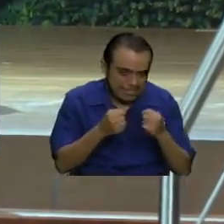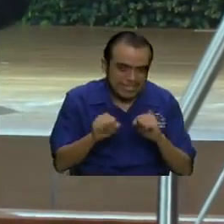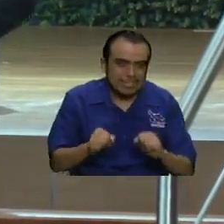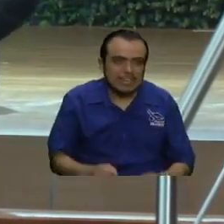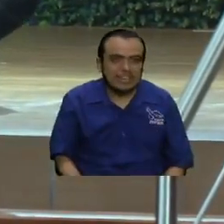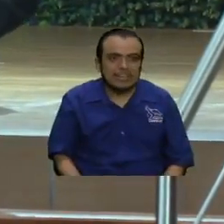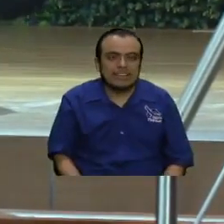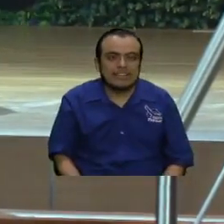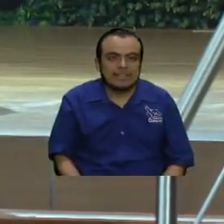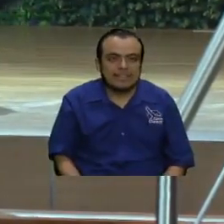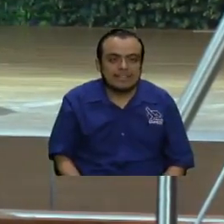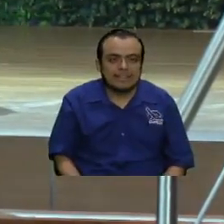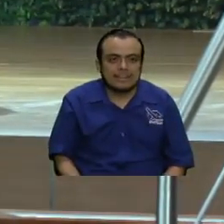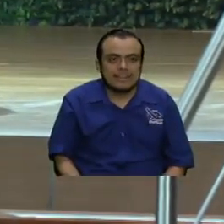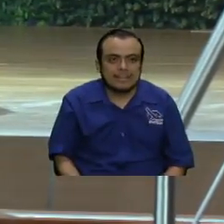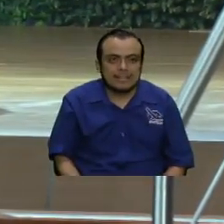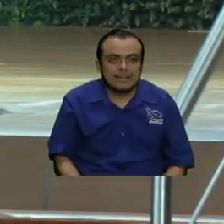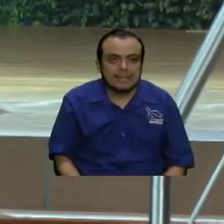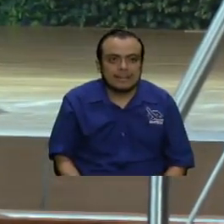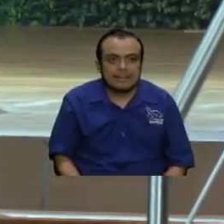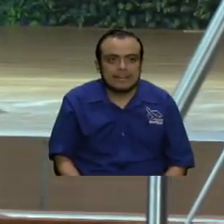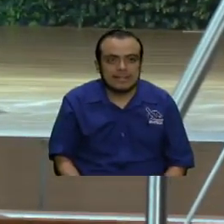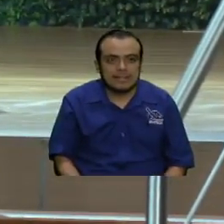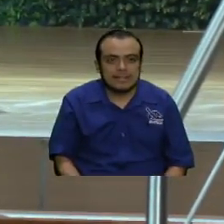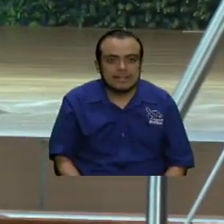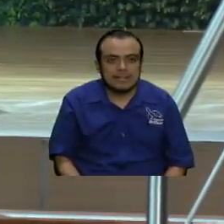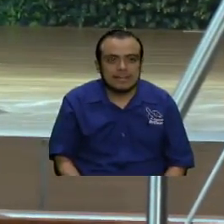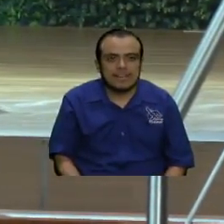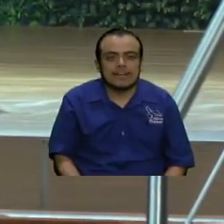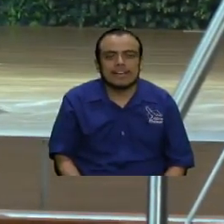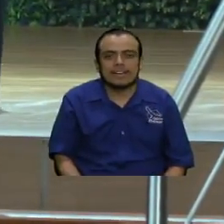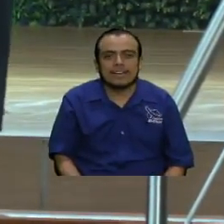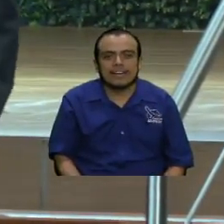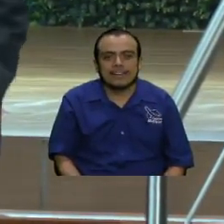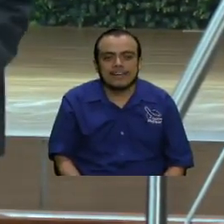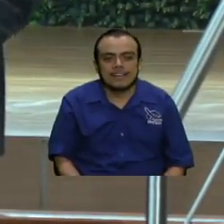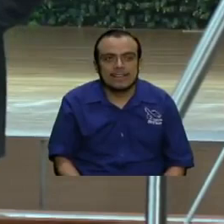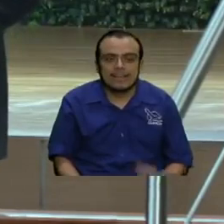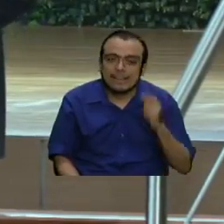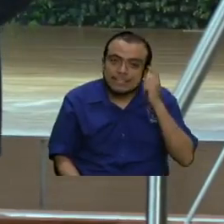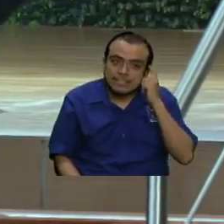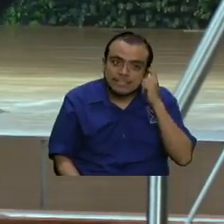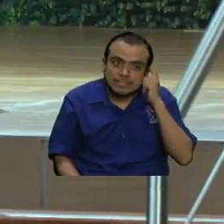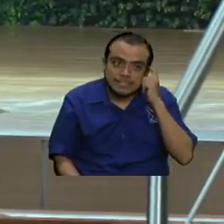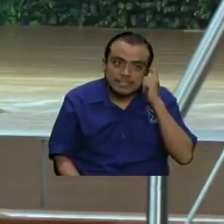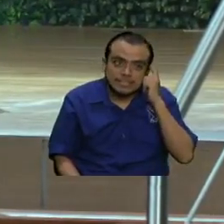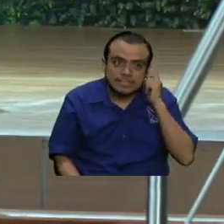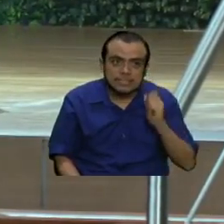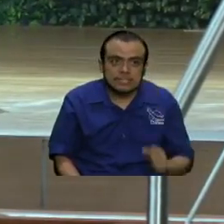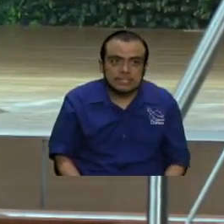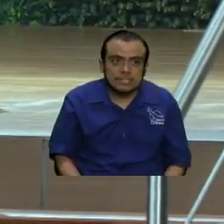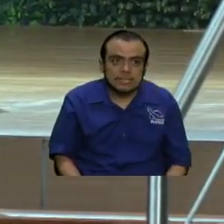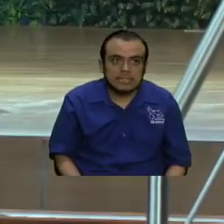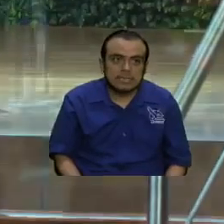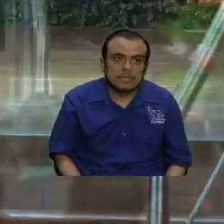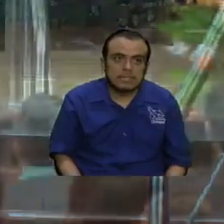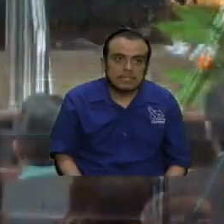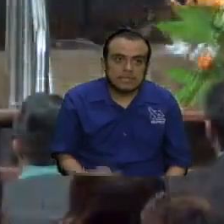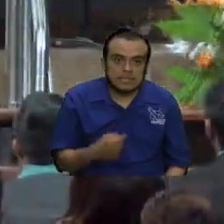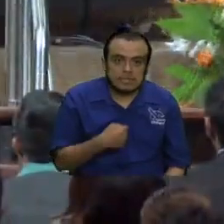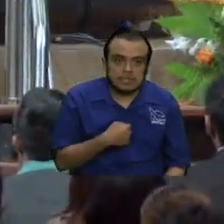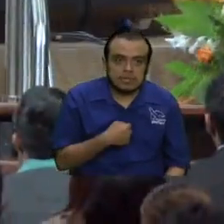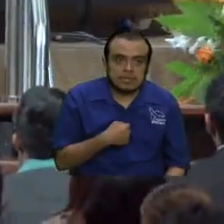usted quiere usted si le quiere meter en el callejón amigo pero yo sabía que él me iba a contestar si no es mi